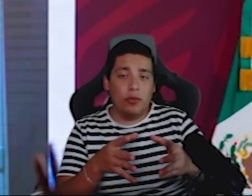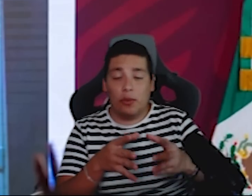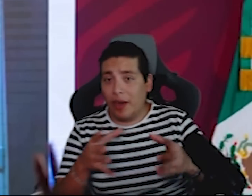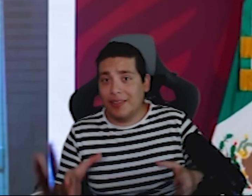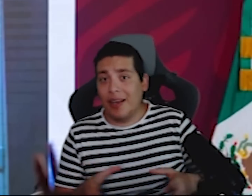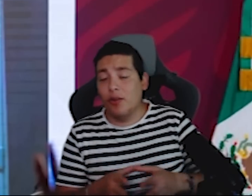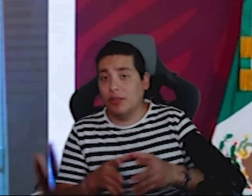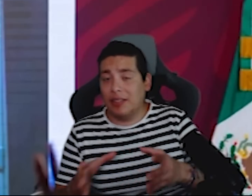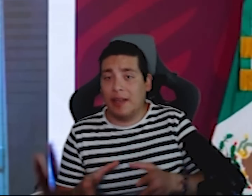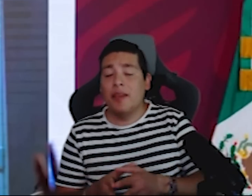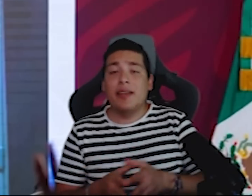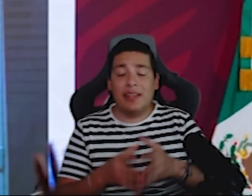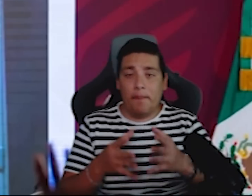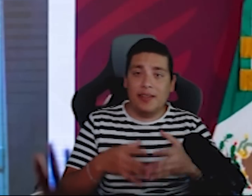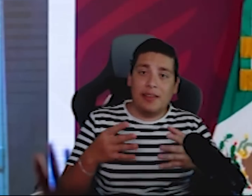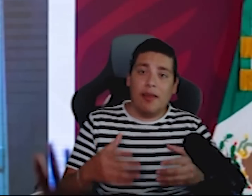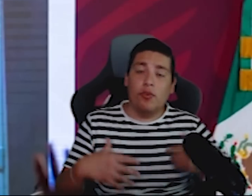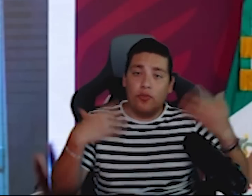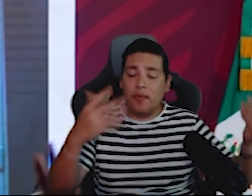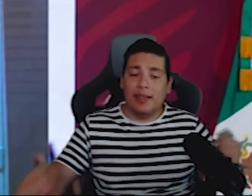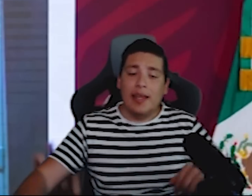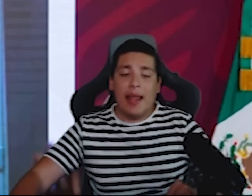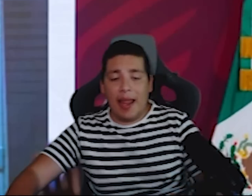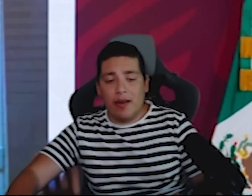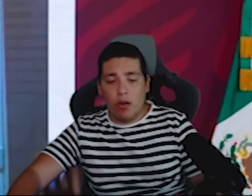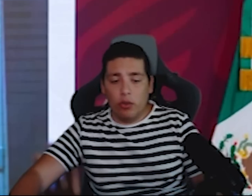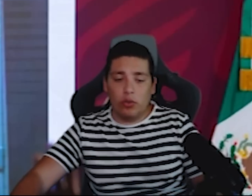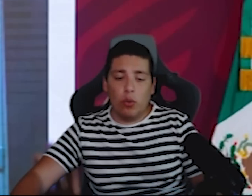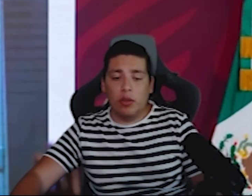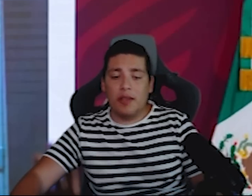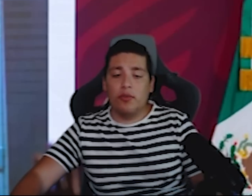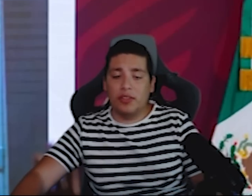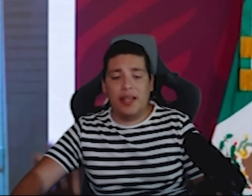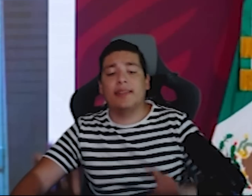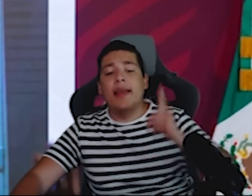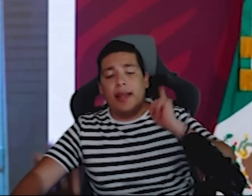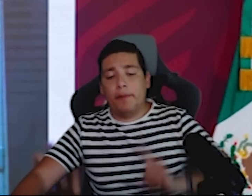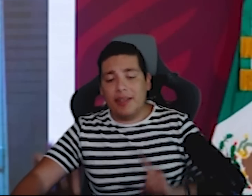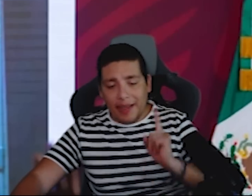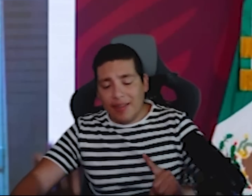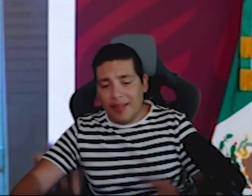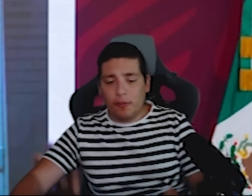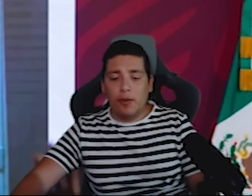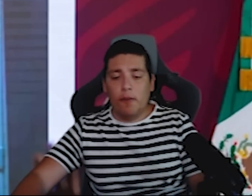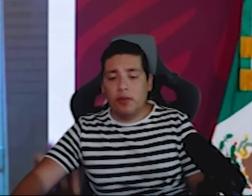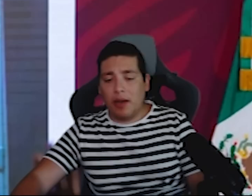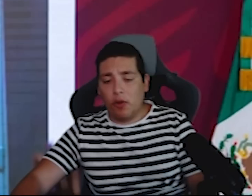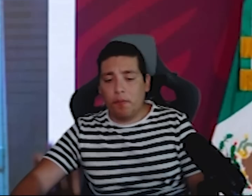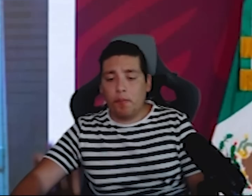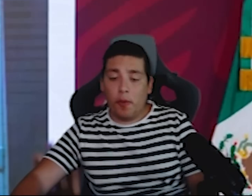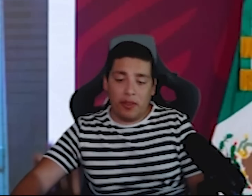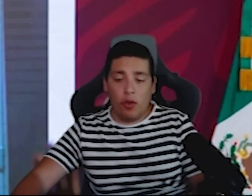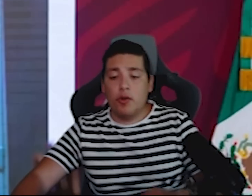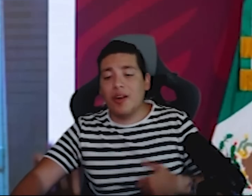naturaleza no cesa y se han presentado lluvias en los últimos días el presidente Andrés Manuel López